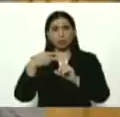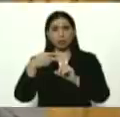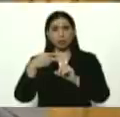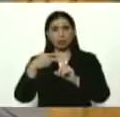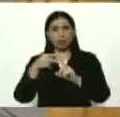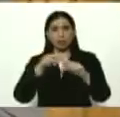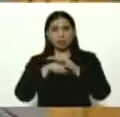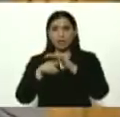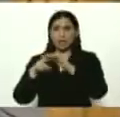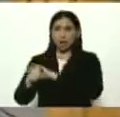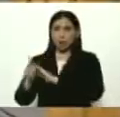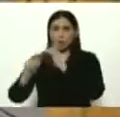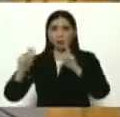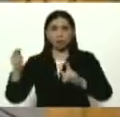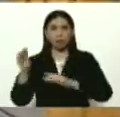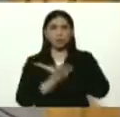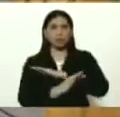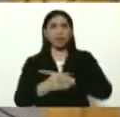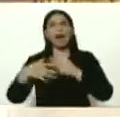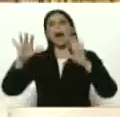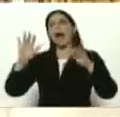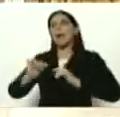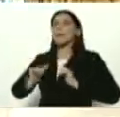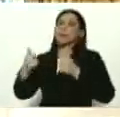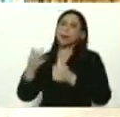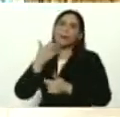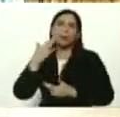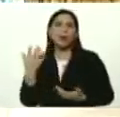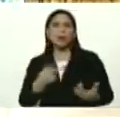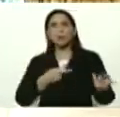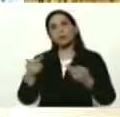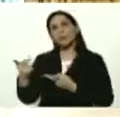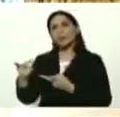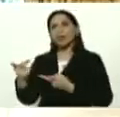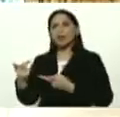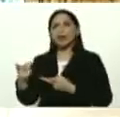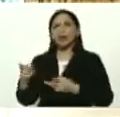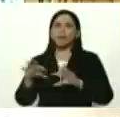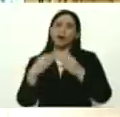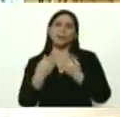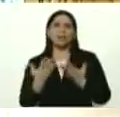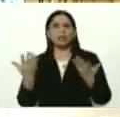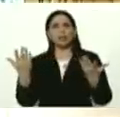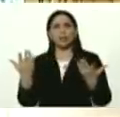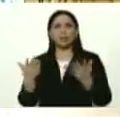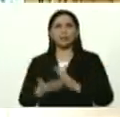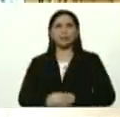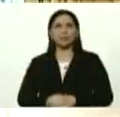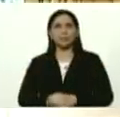casos de la frontera. Ah, ellos empezaron a recibir a la visita de la familia, papá.